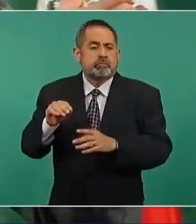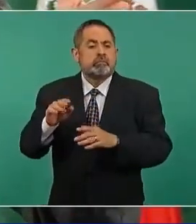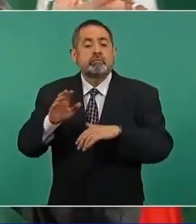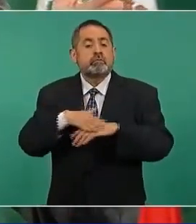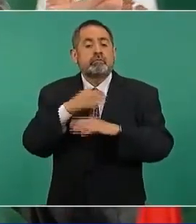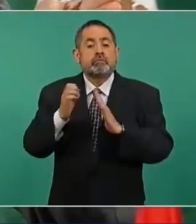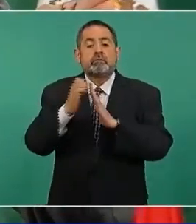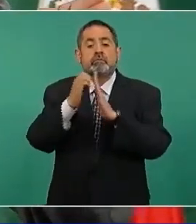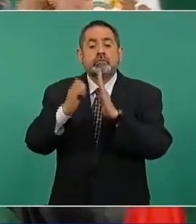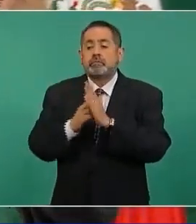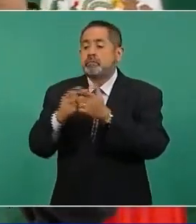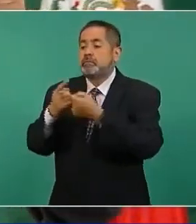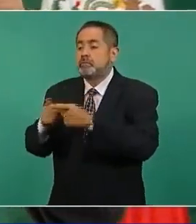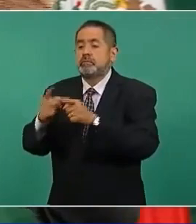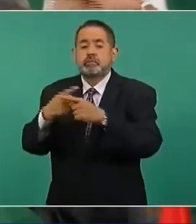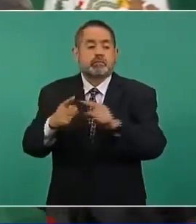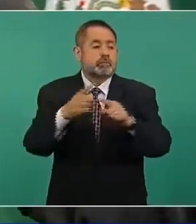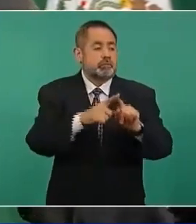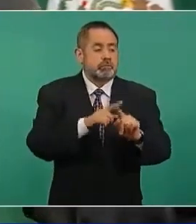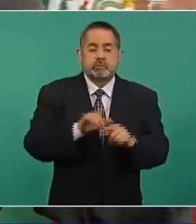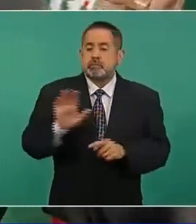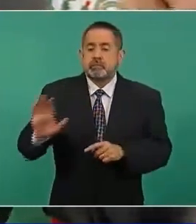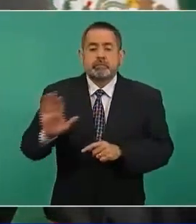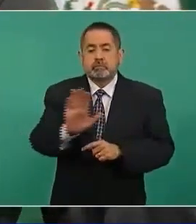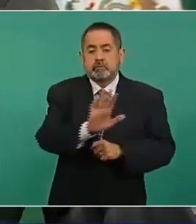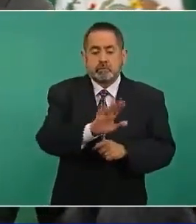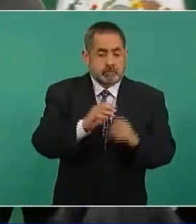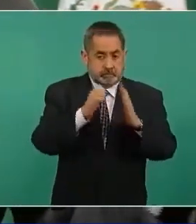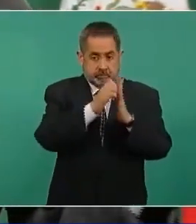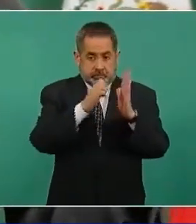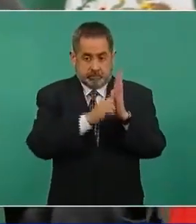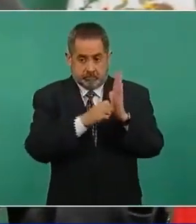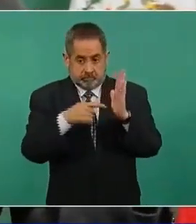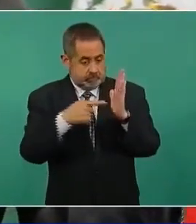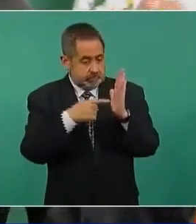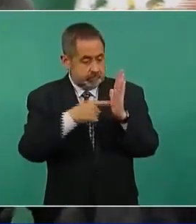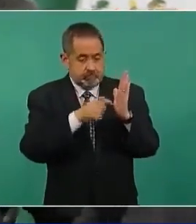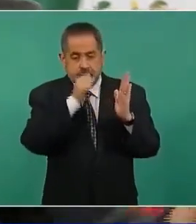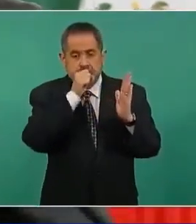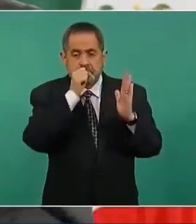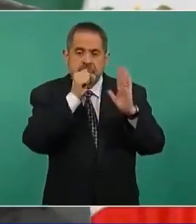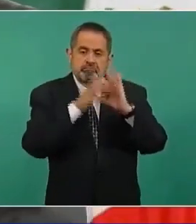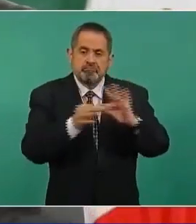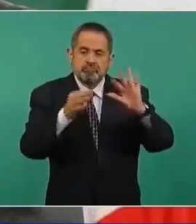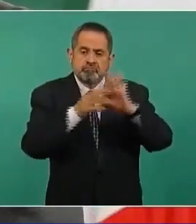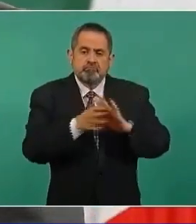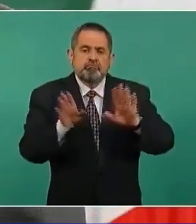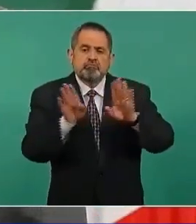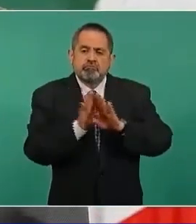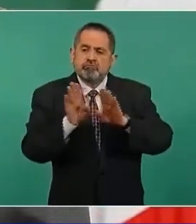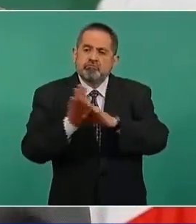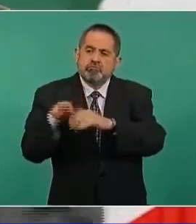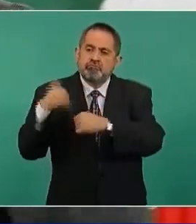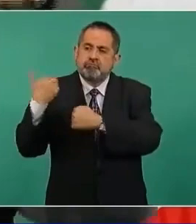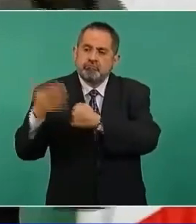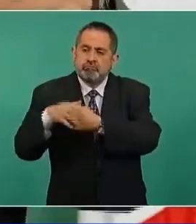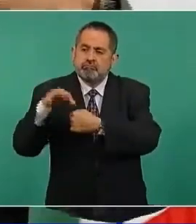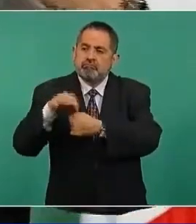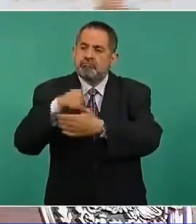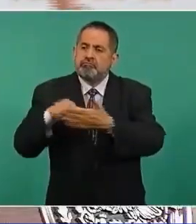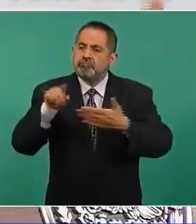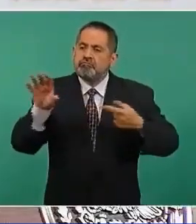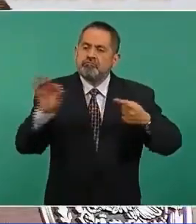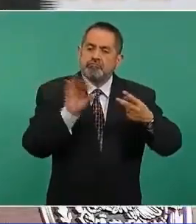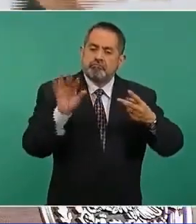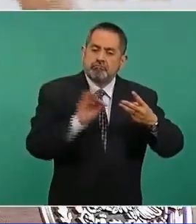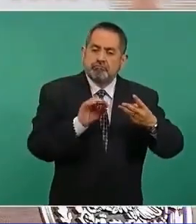y ahí están los procedimientos de elección. El caso de